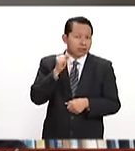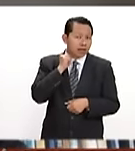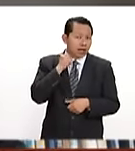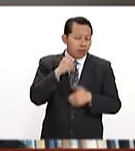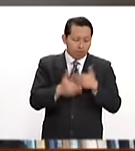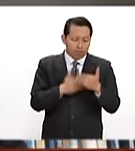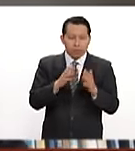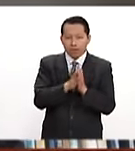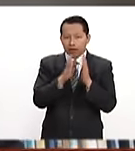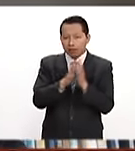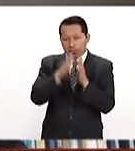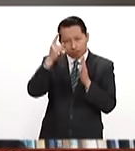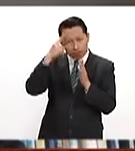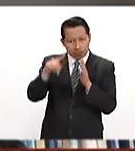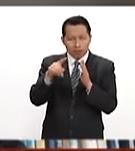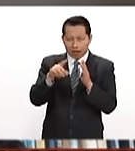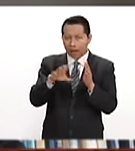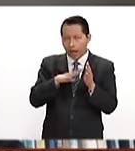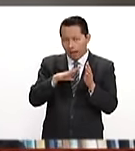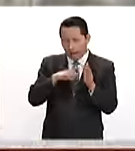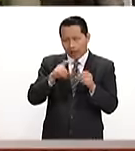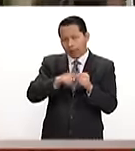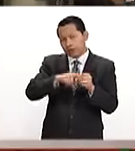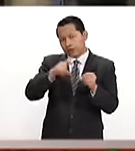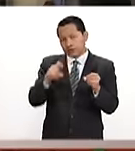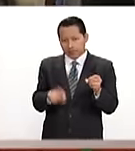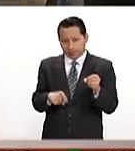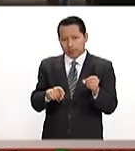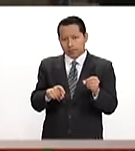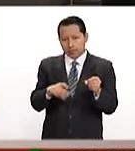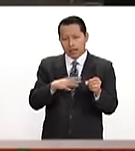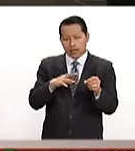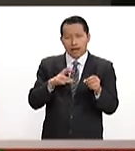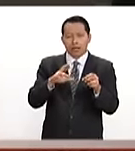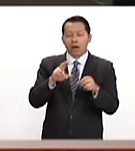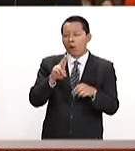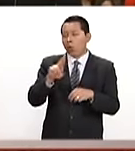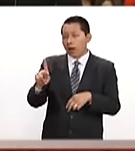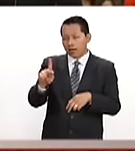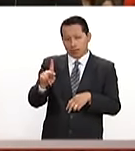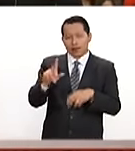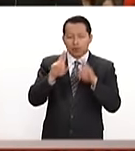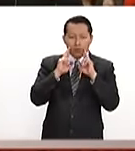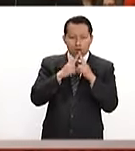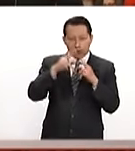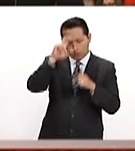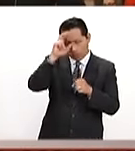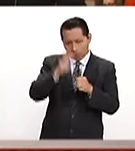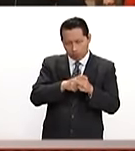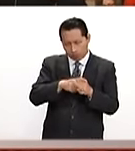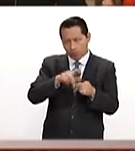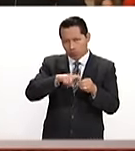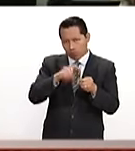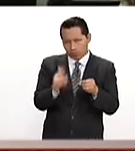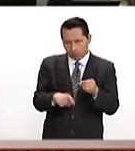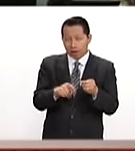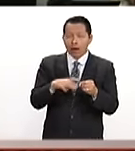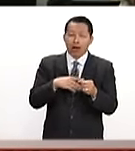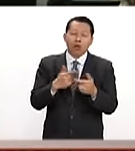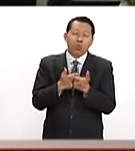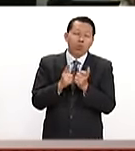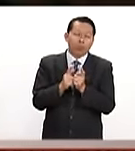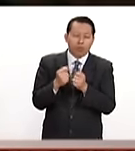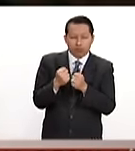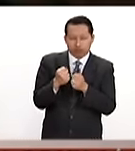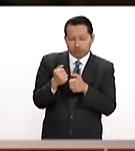el proceso de separación del Reino Unido de la Unión Europea. Las reacciones de los grupos más conservadores han